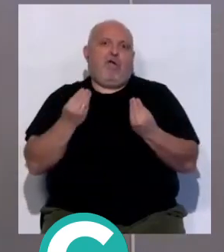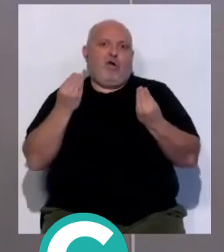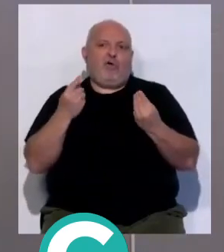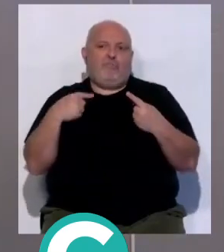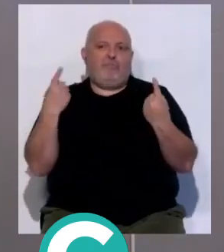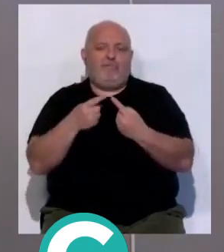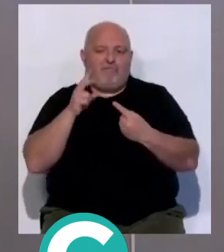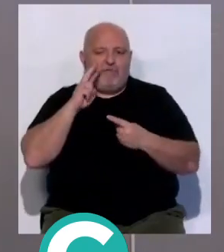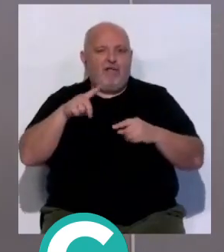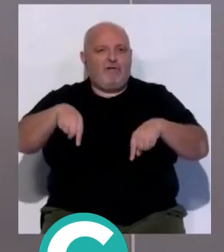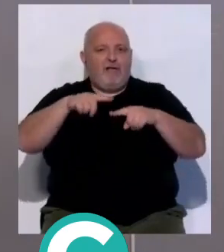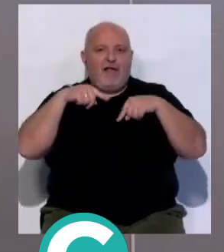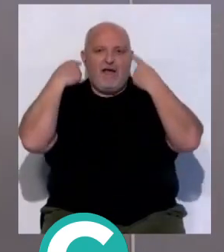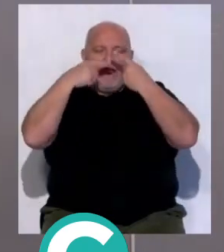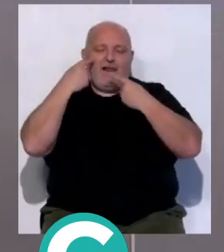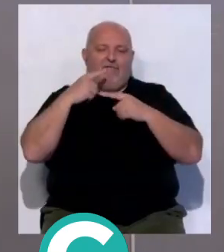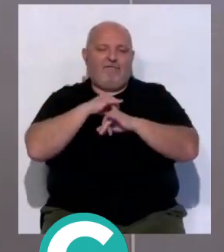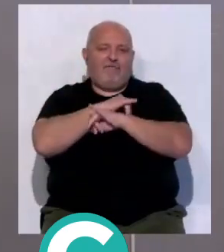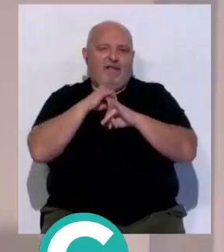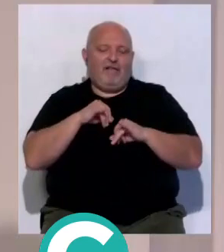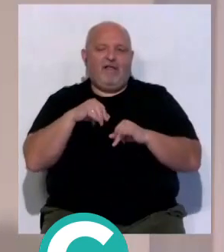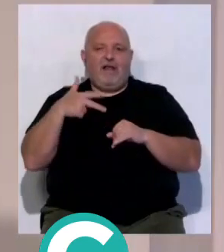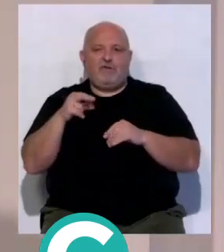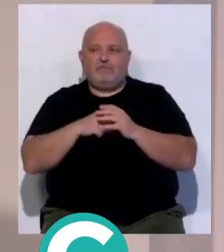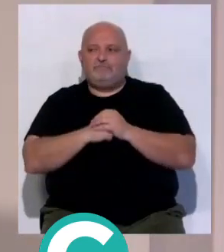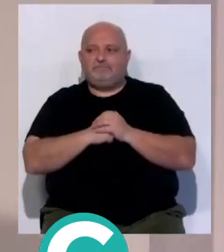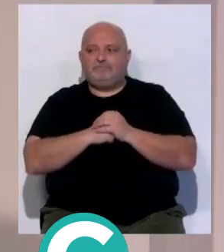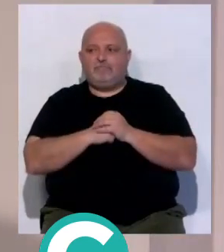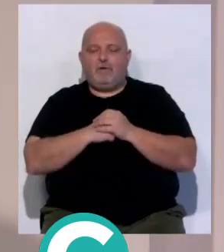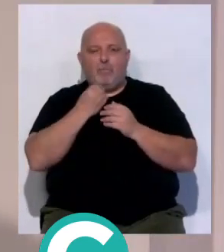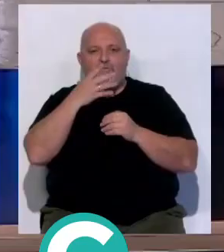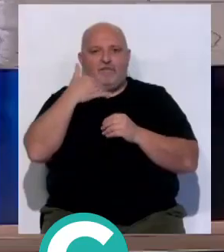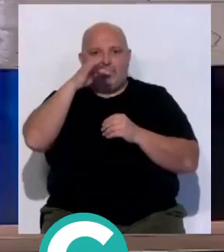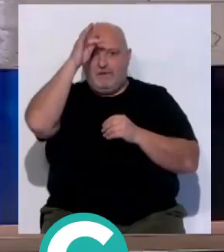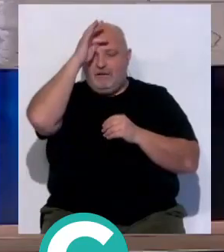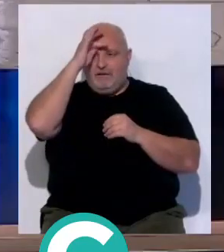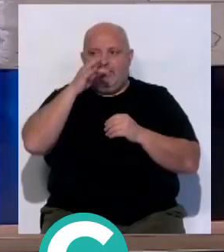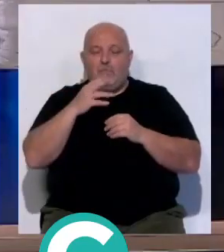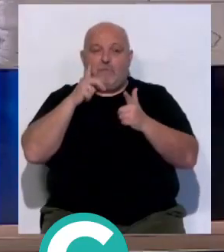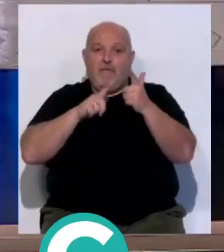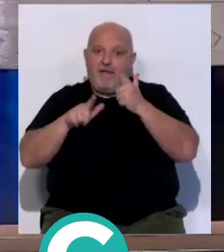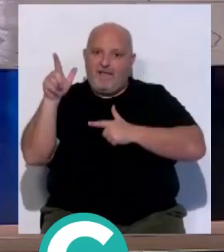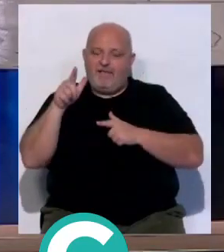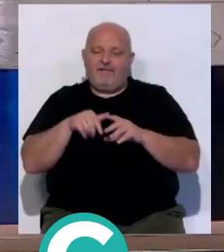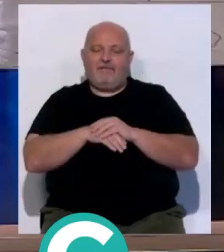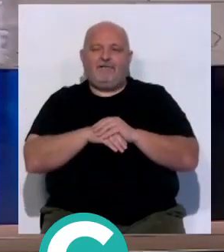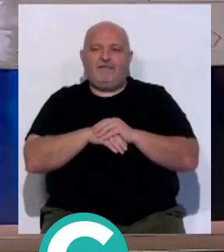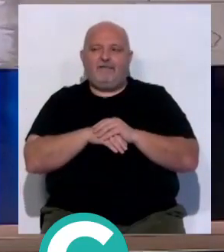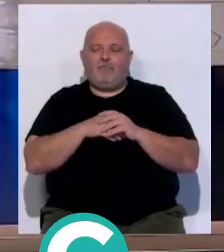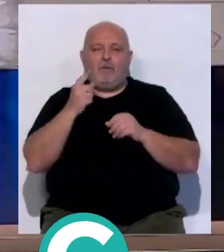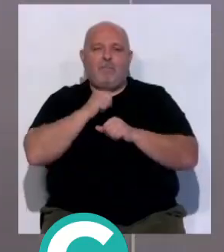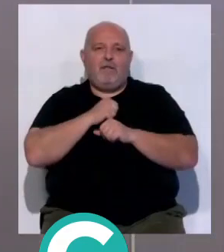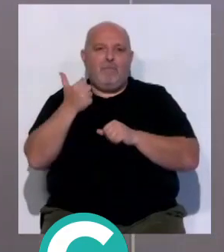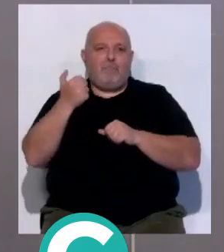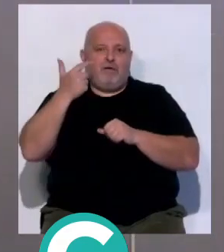todavía cuando lo vemos con esa cara de felicidad. Nacho. Nada, buen fin de semana. Buen viaje. A ver si saca un buen